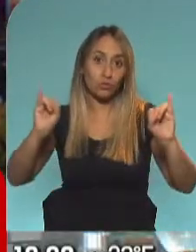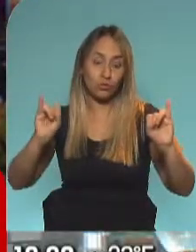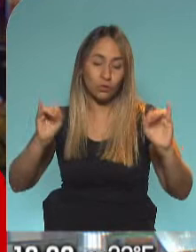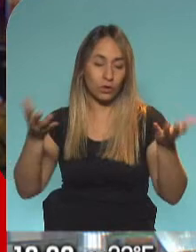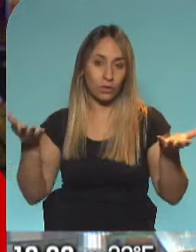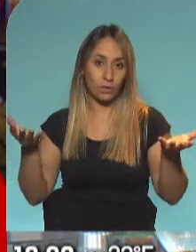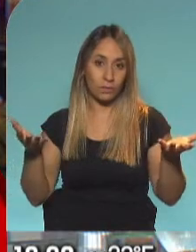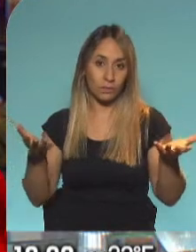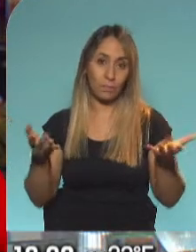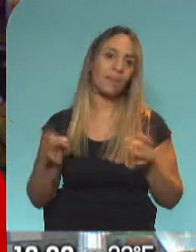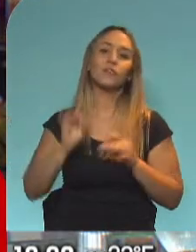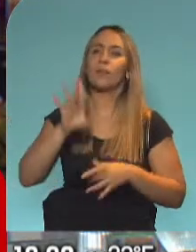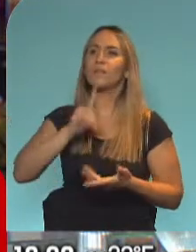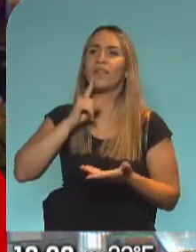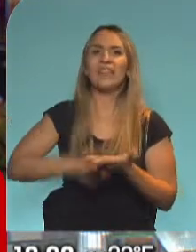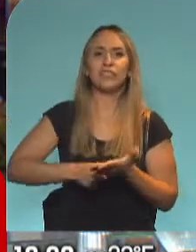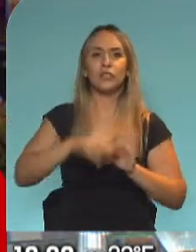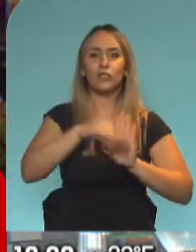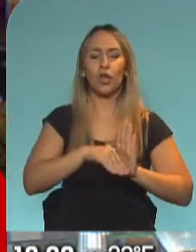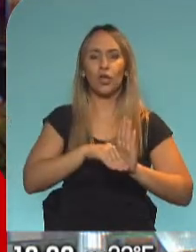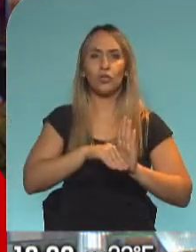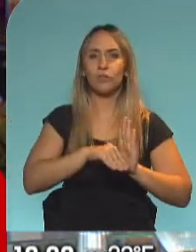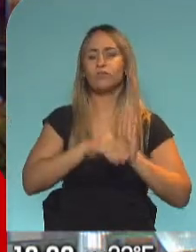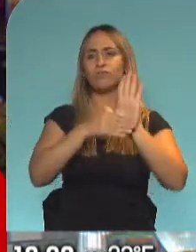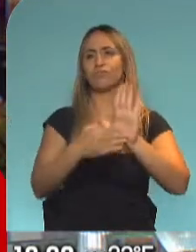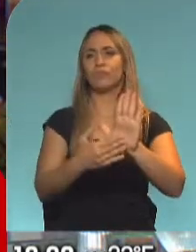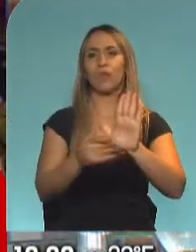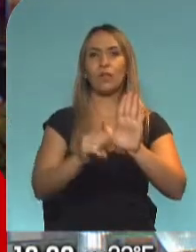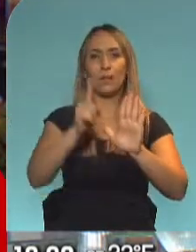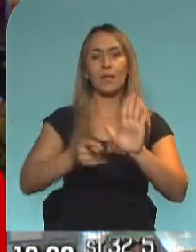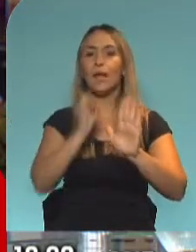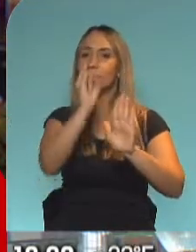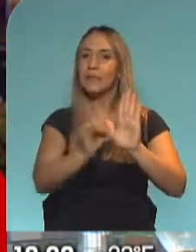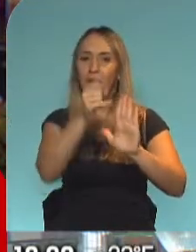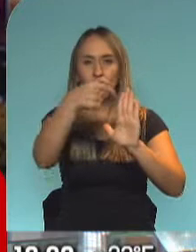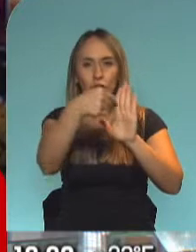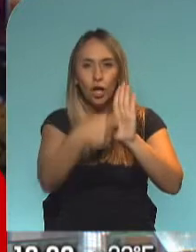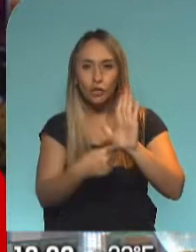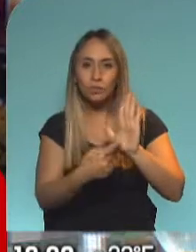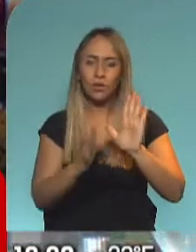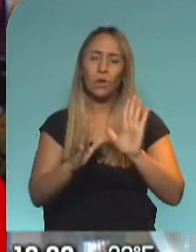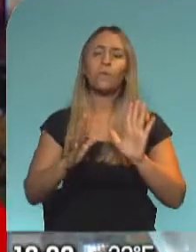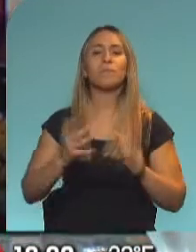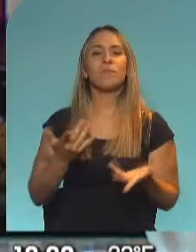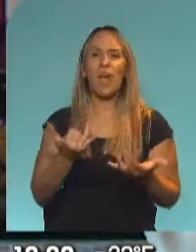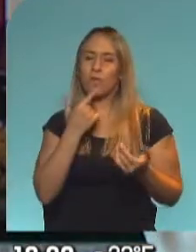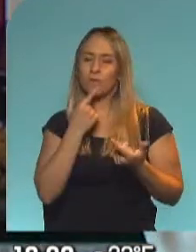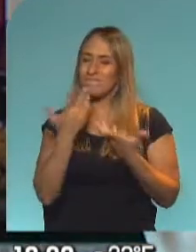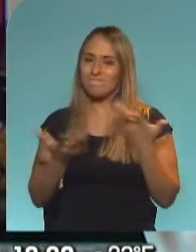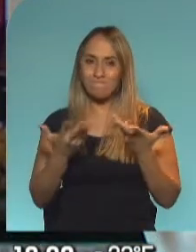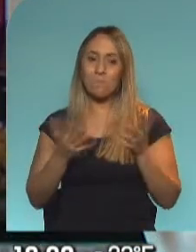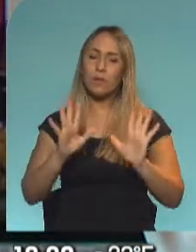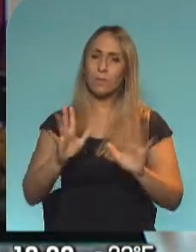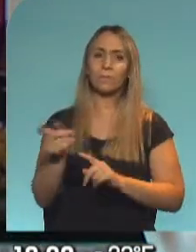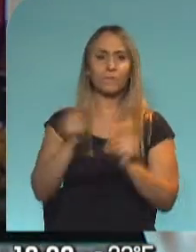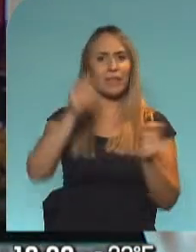solamente las disposiciones, sino también las explicaciones, porque hay algunos grises. Ahora te voy a preguntar al respecto, pero mientras Gaby nos empieza a contar de qué se trata